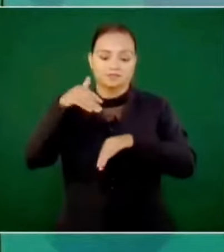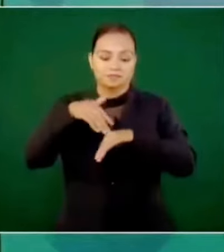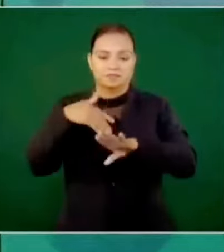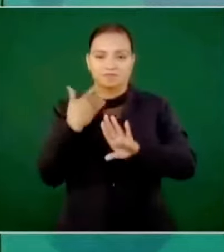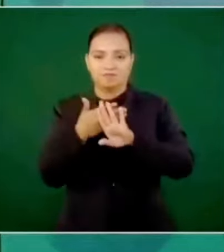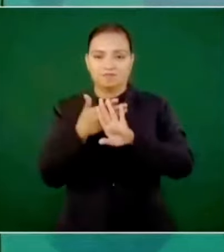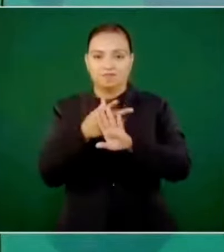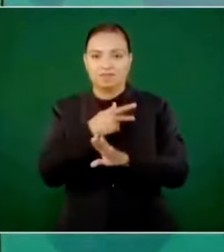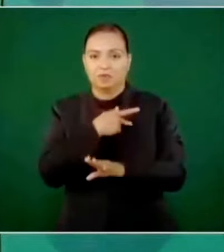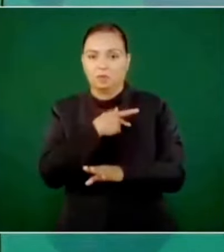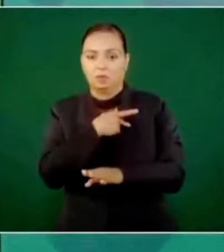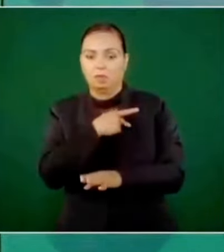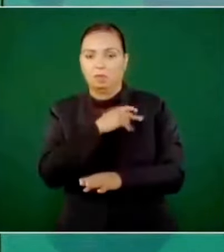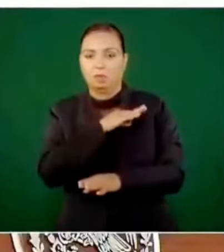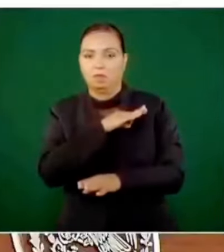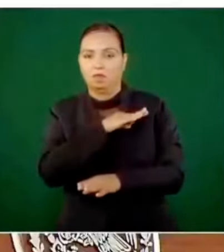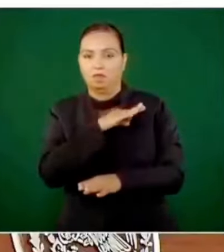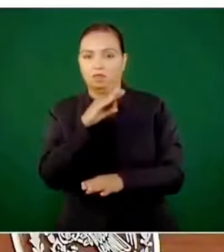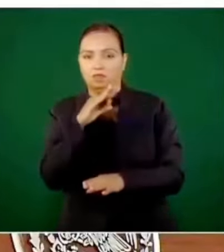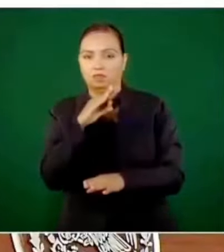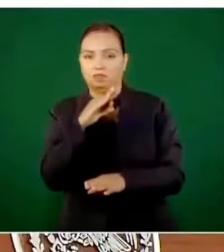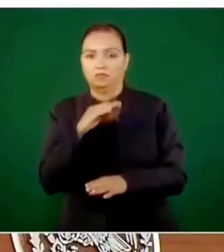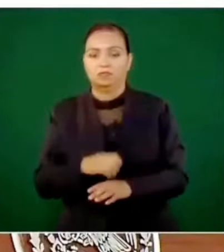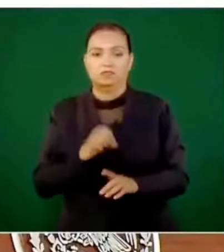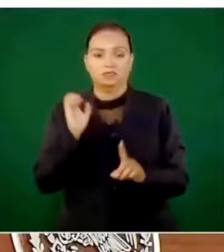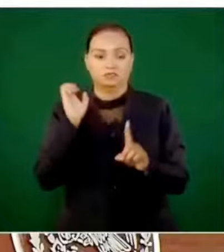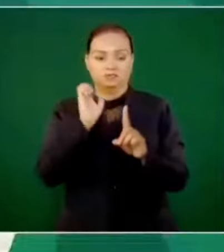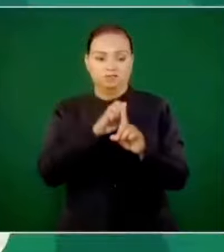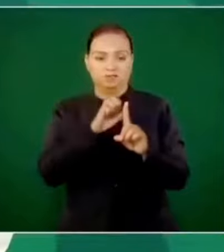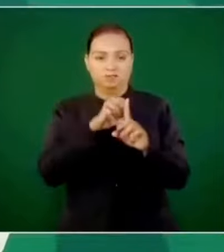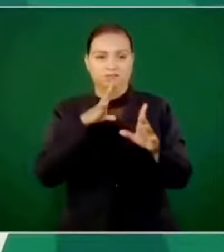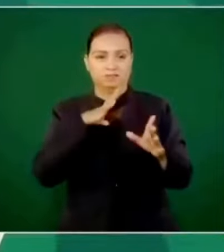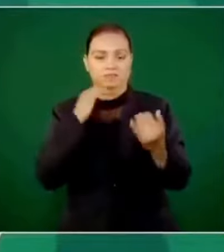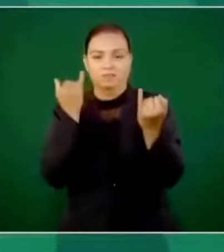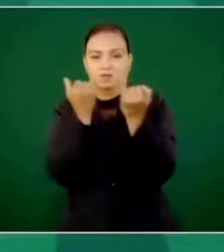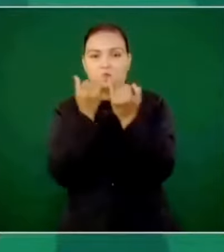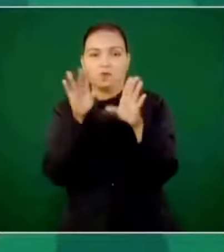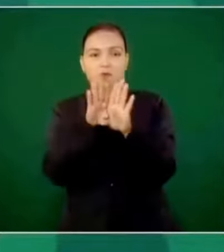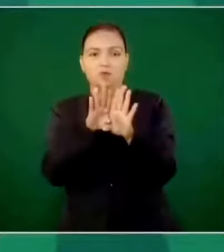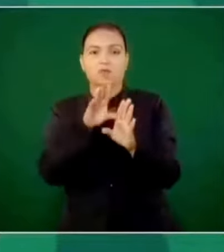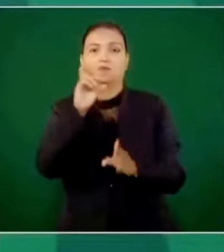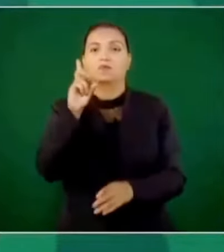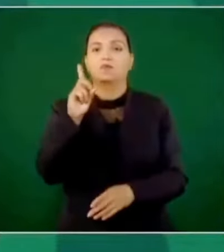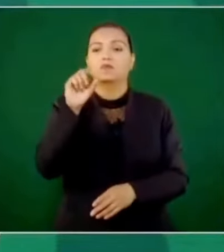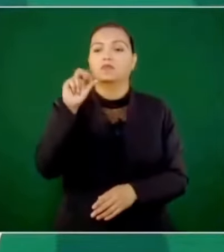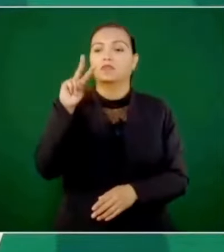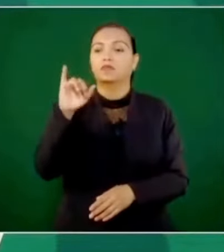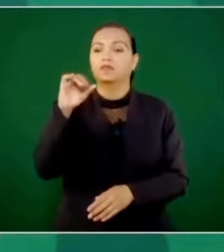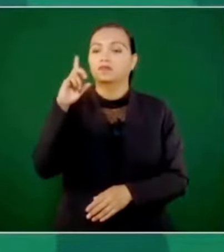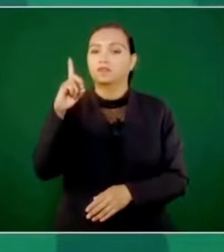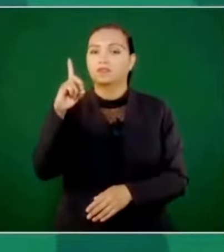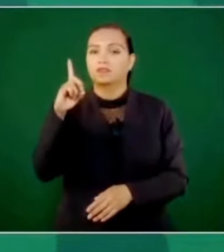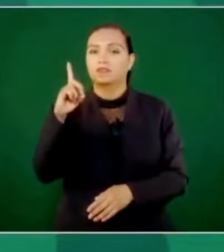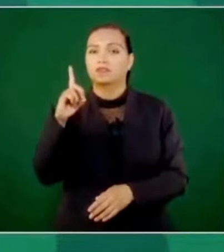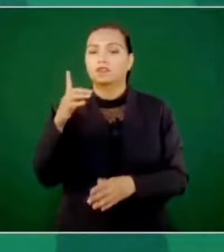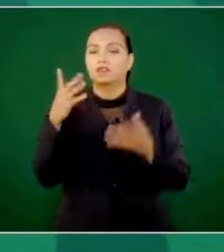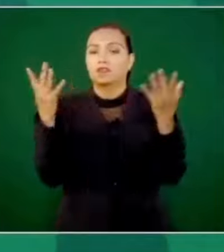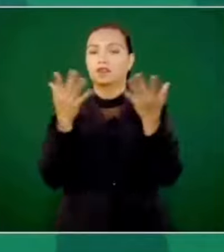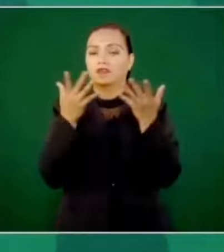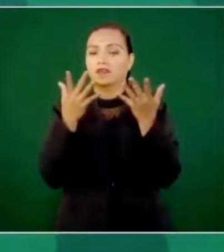y omnímodo adversario. Es como si David hubiese